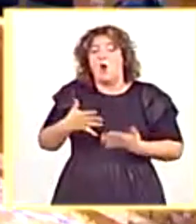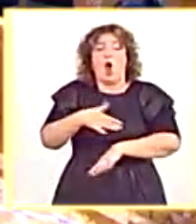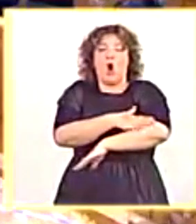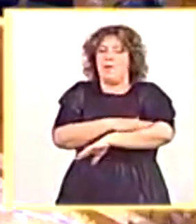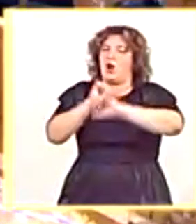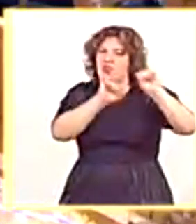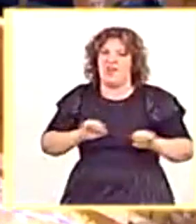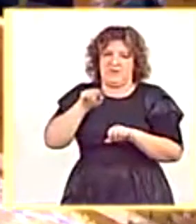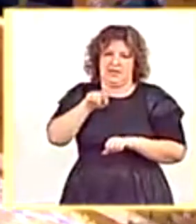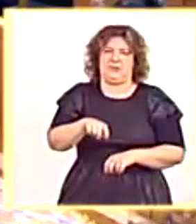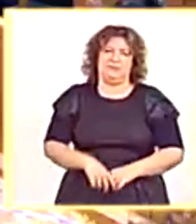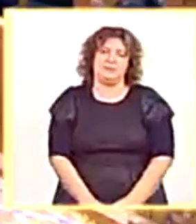Gracias, señor Presidente de Gobierno.